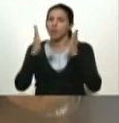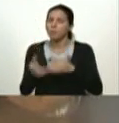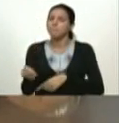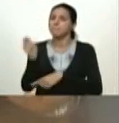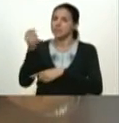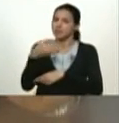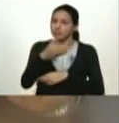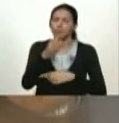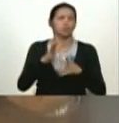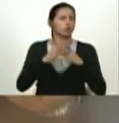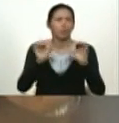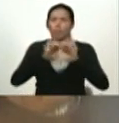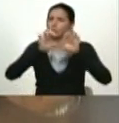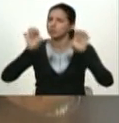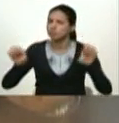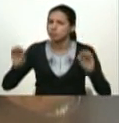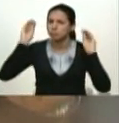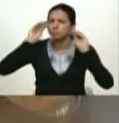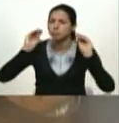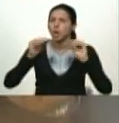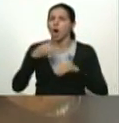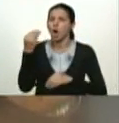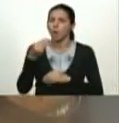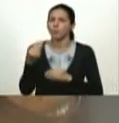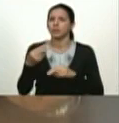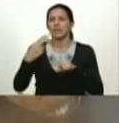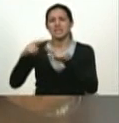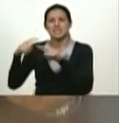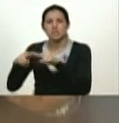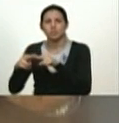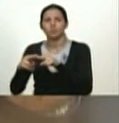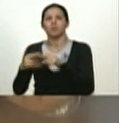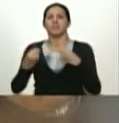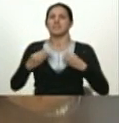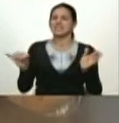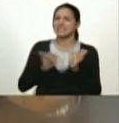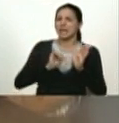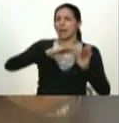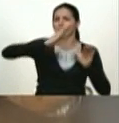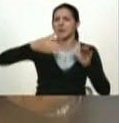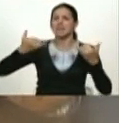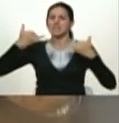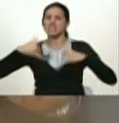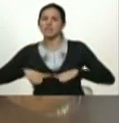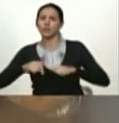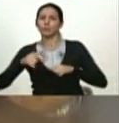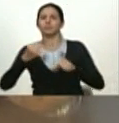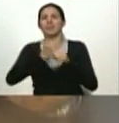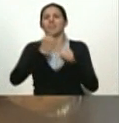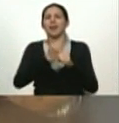en todo en la educación para nuestros muchachos de la pesca los hijos de nuestros pescadores y pescadoras